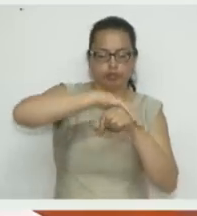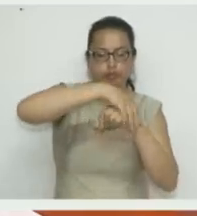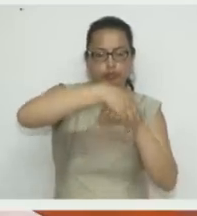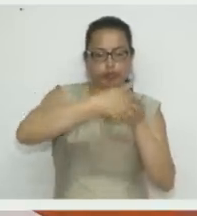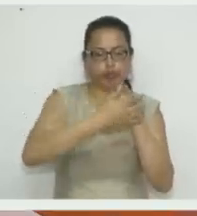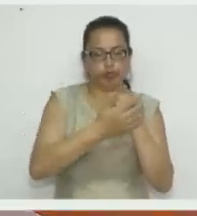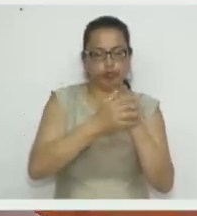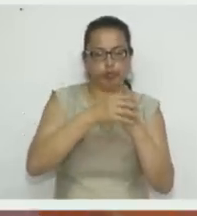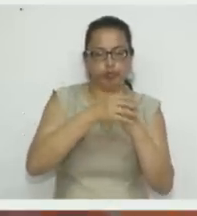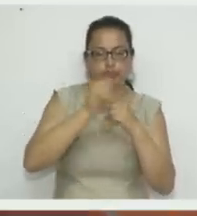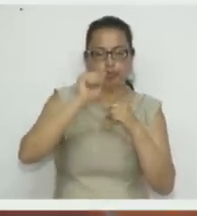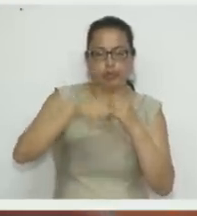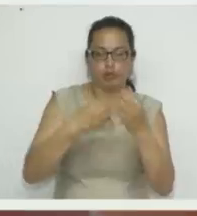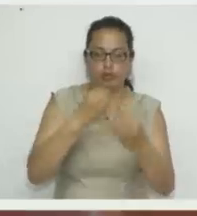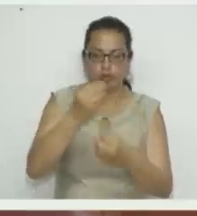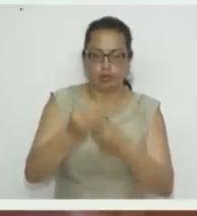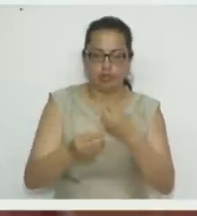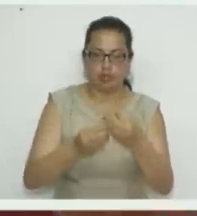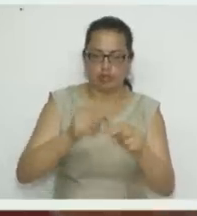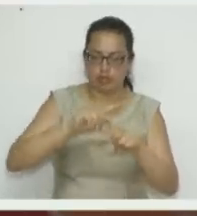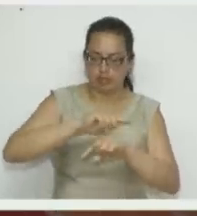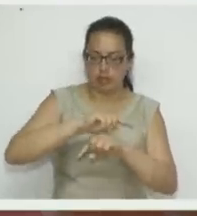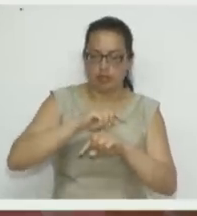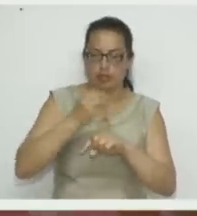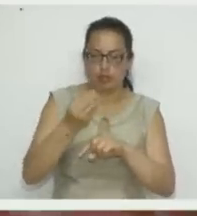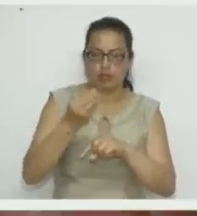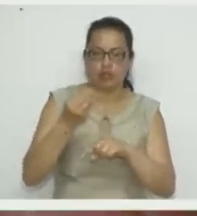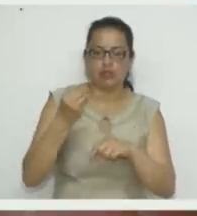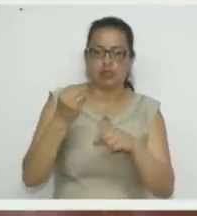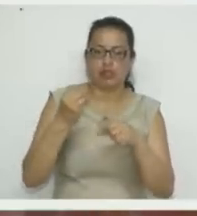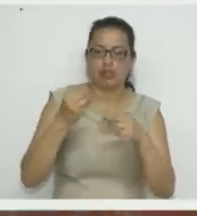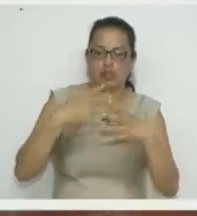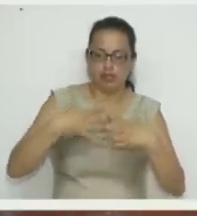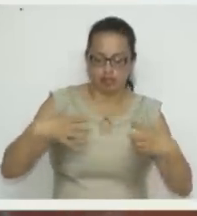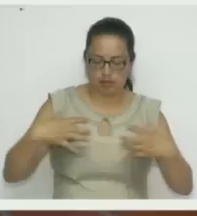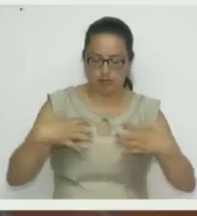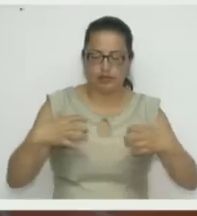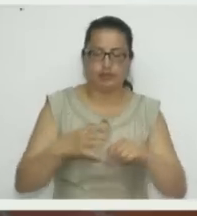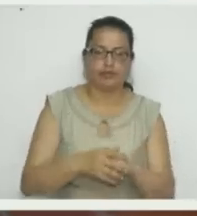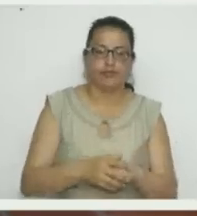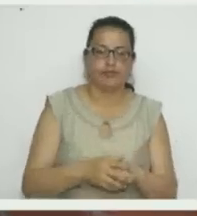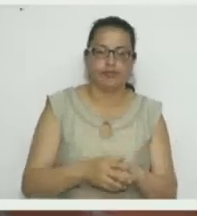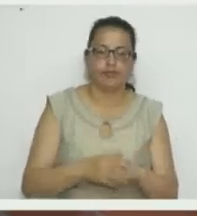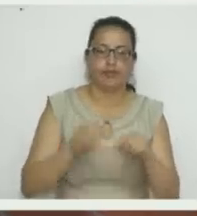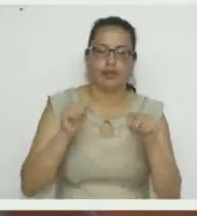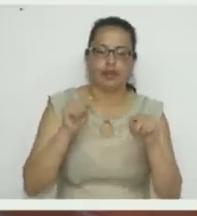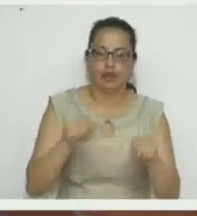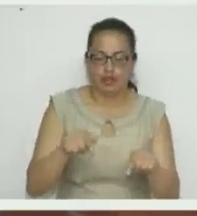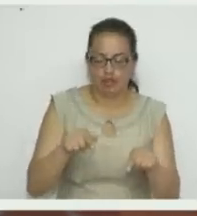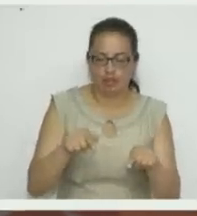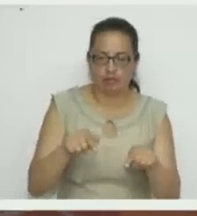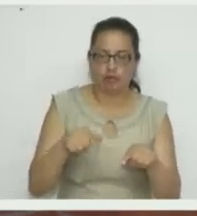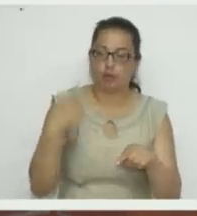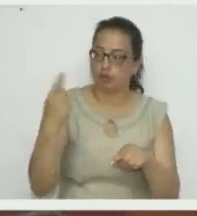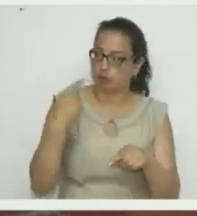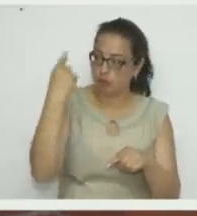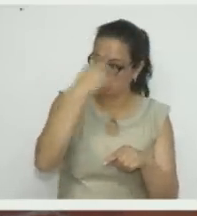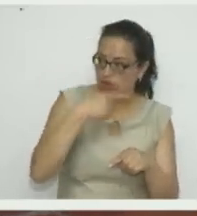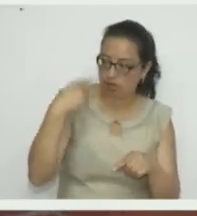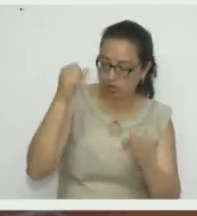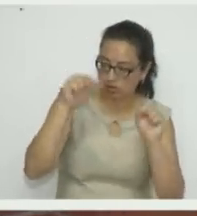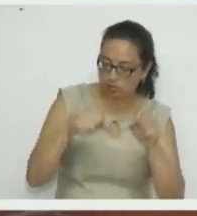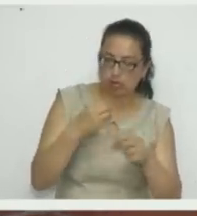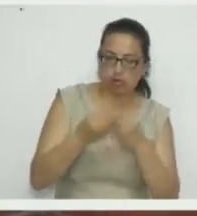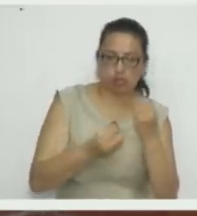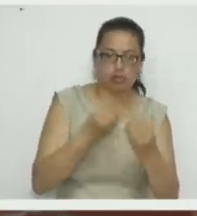hacer muchas figuras. Sí. Muchos animalitos. Y estas termoformas. ¿Sólo con esta cara se pueden hacer varias